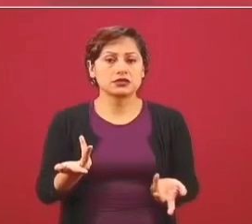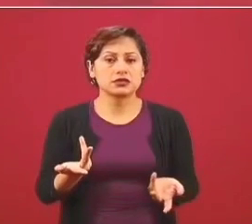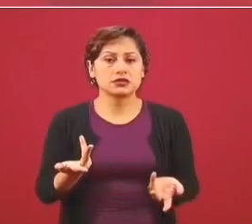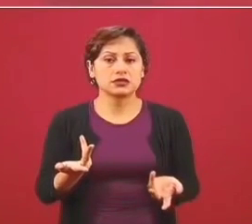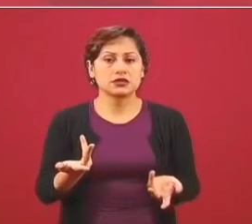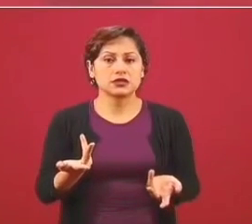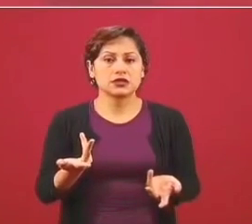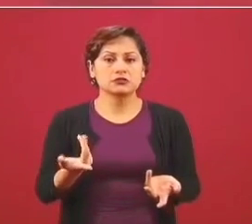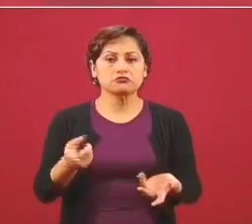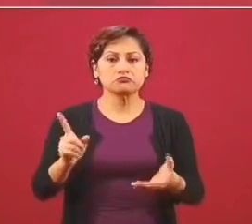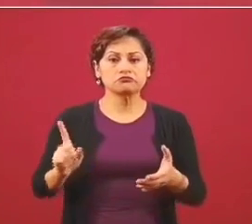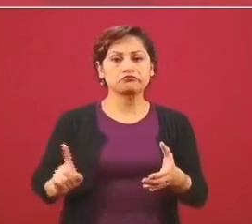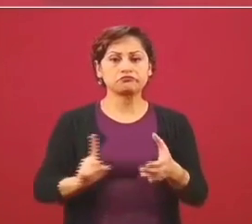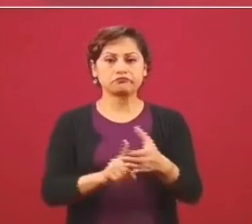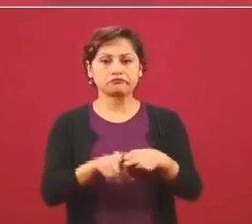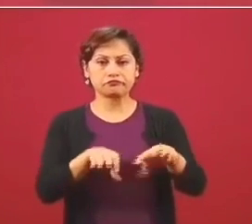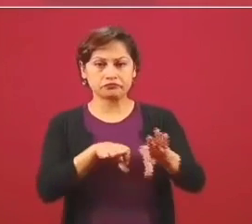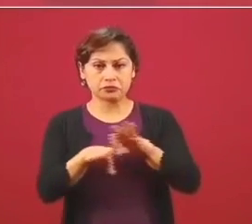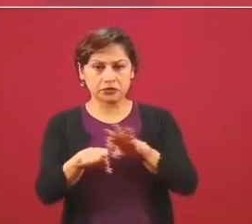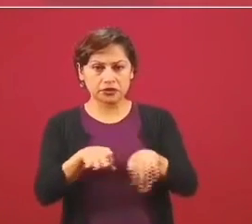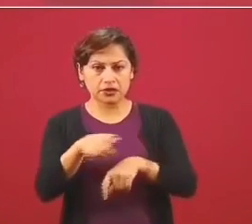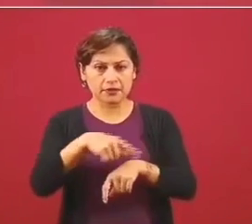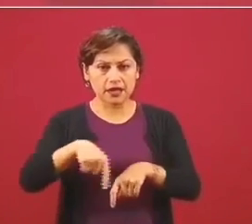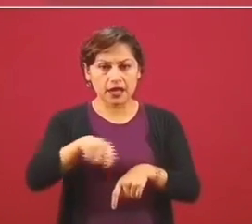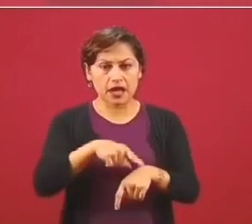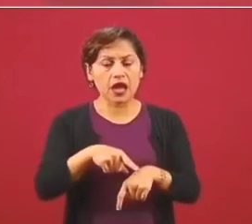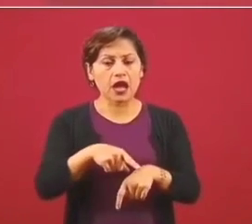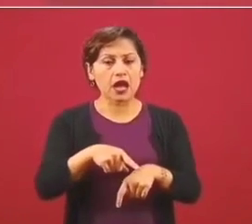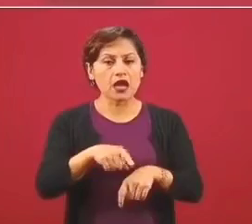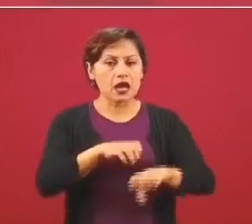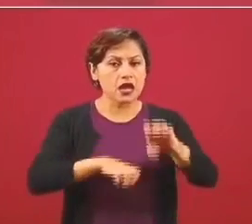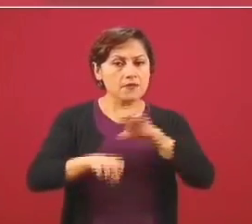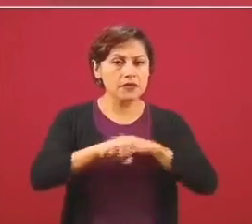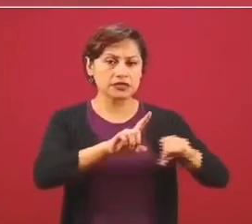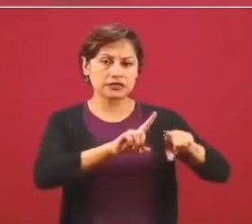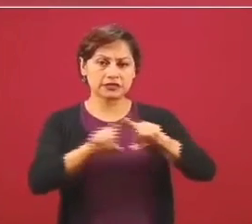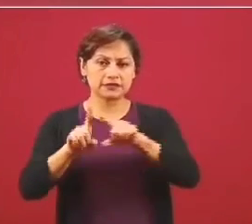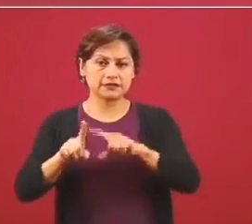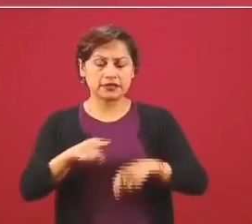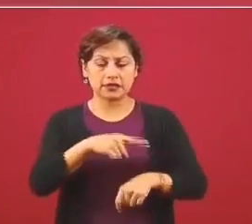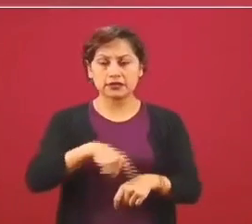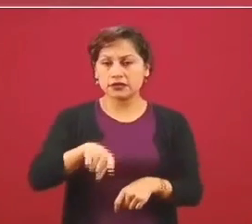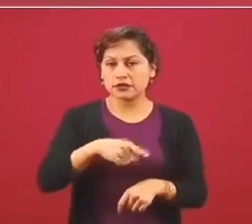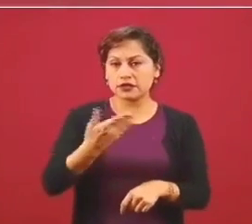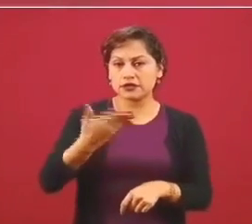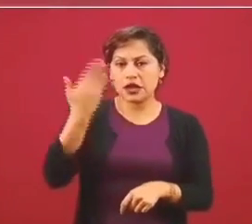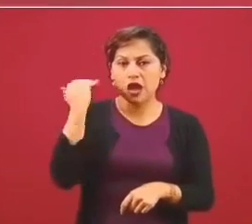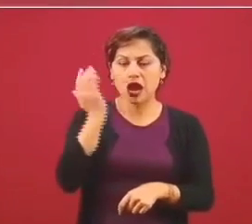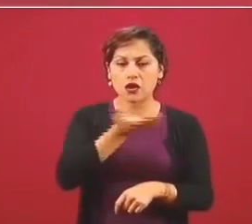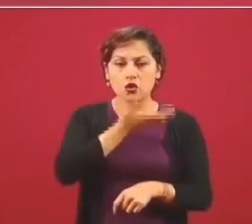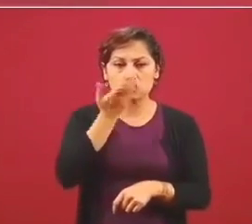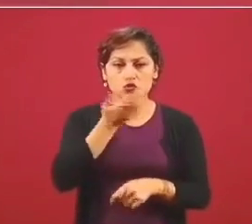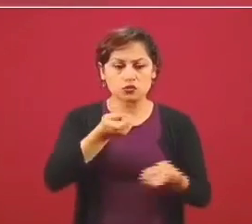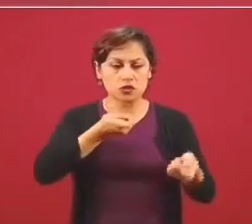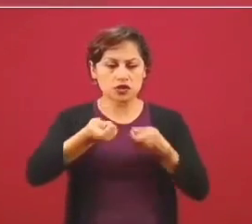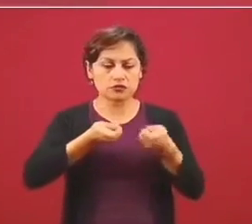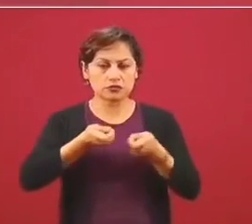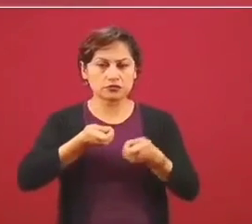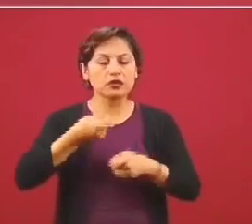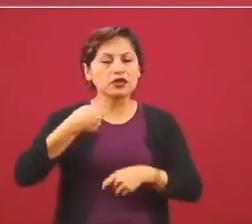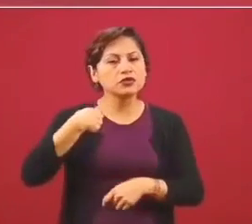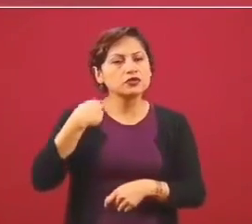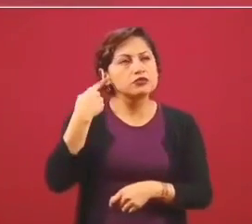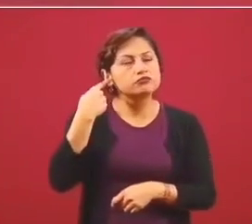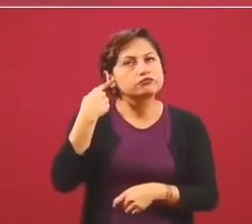control que se ejerce y de manera irregular en los puertos, estaba escuchando.